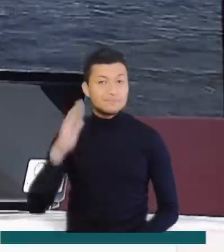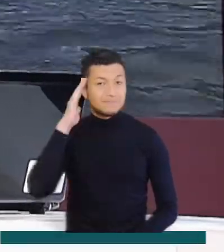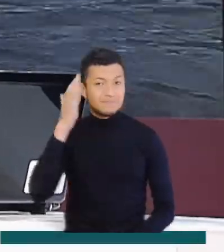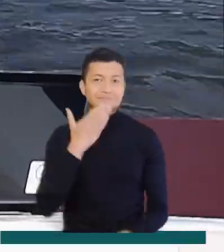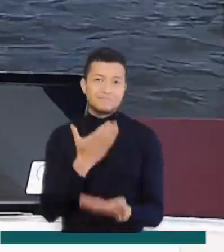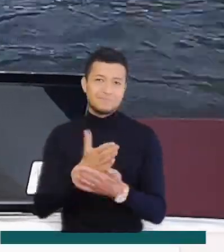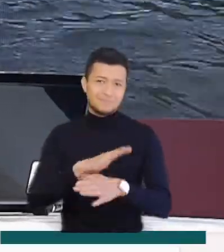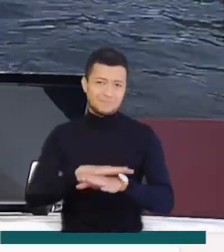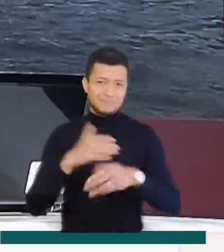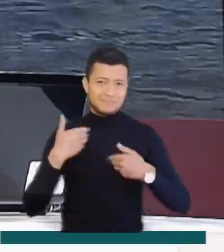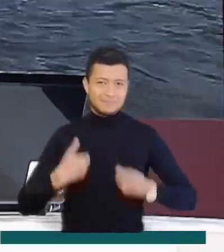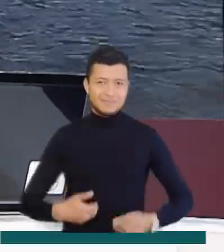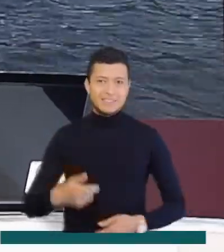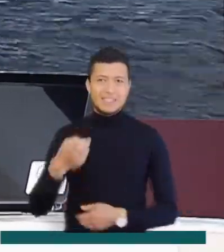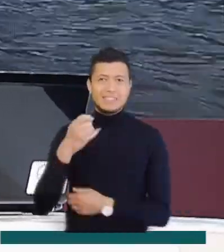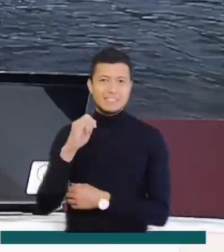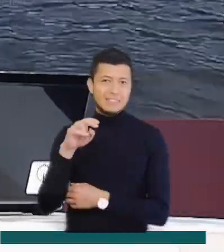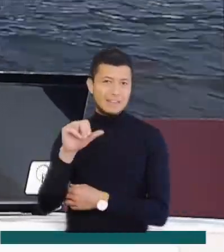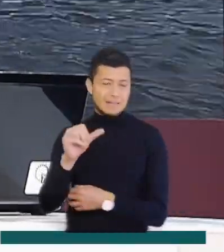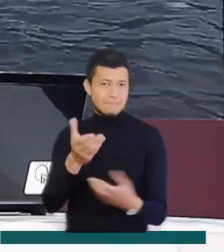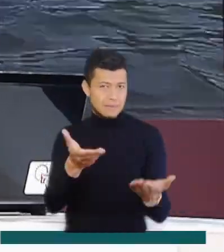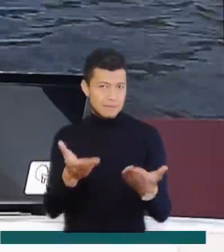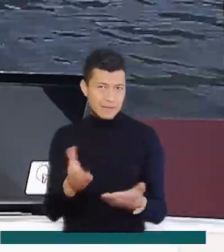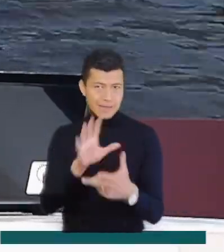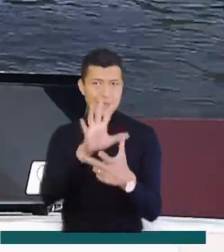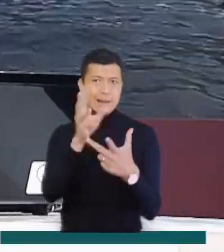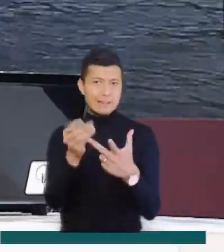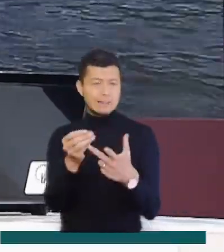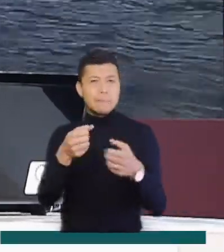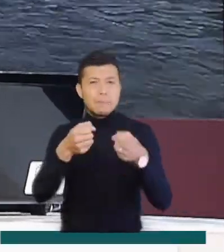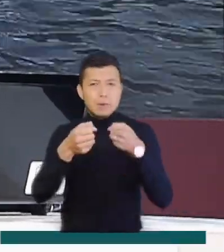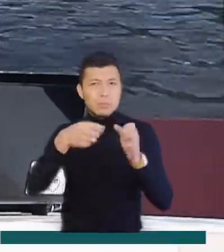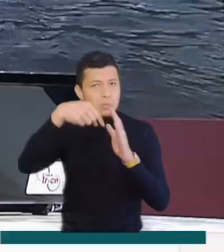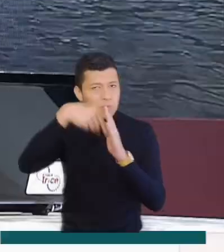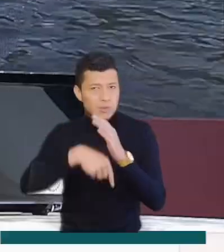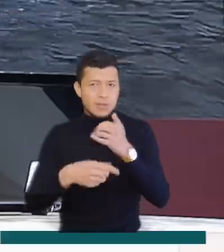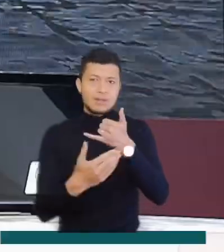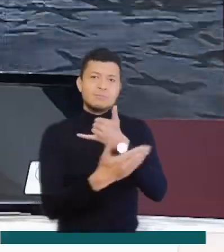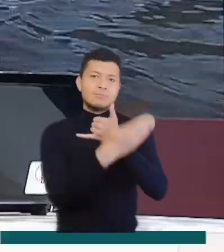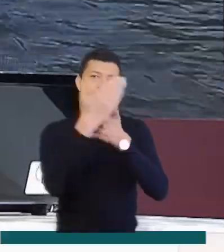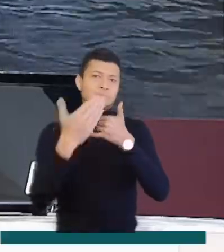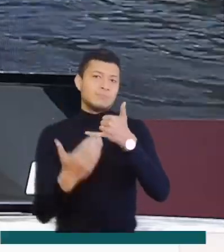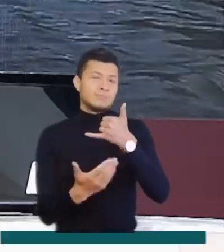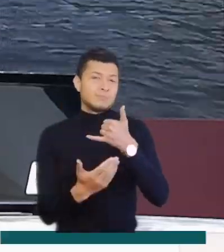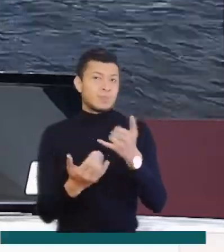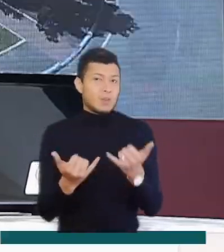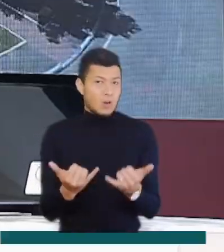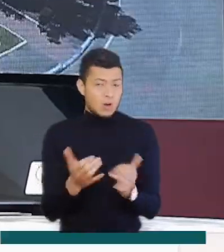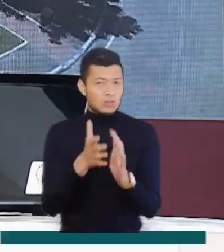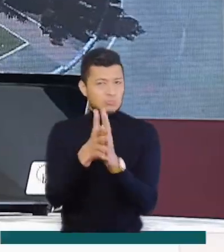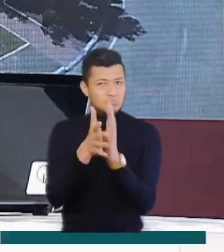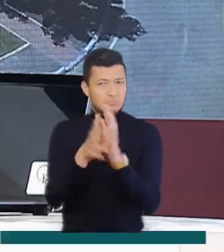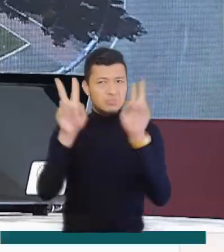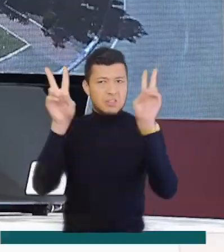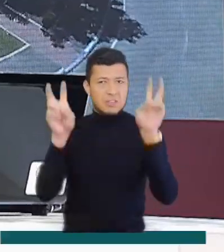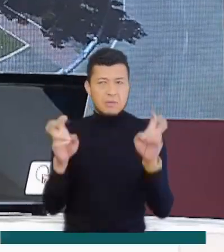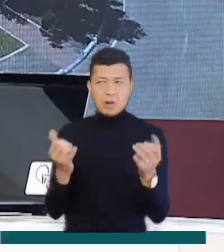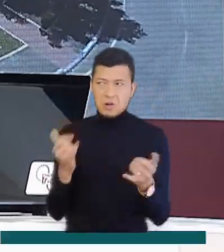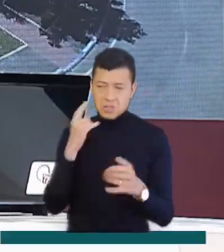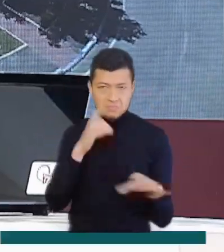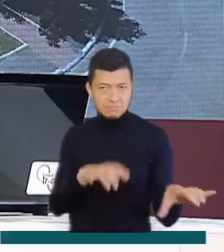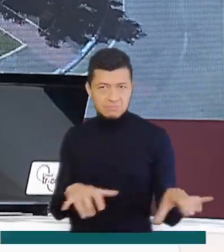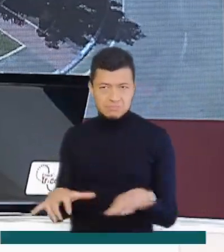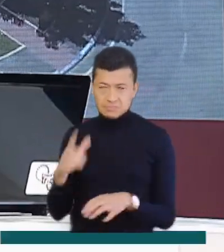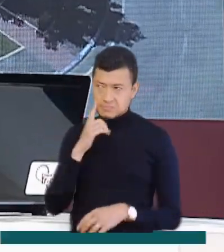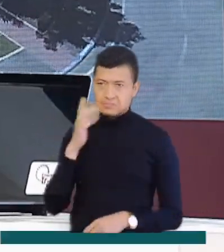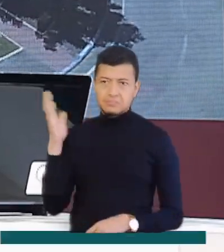Hola, muy buenas tardes, yo soy Gina Chávez y les doy la bienvenida a Enlace 13, periodismo a profundidad en nuestras regiones. Estas son algunas